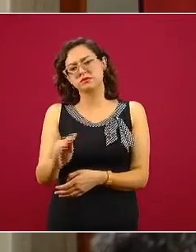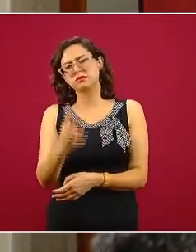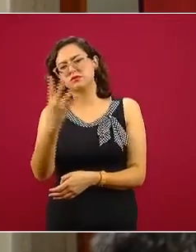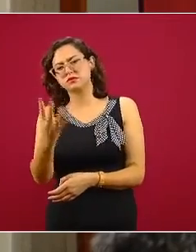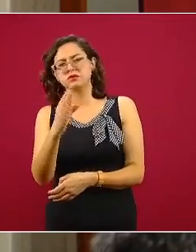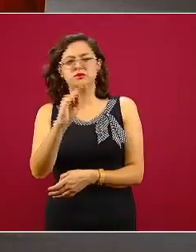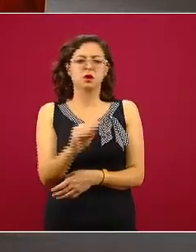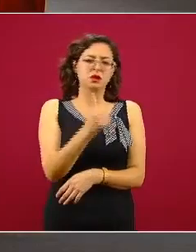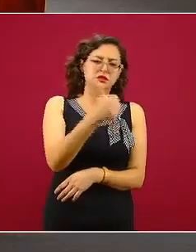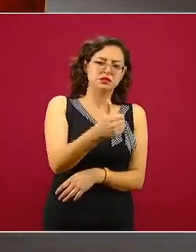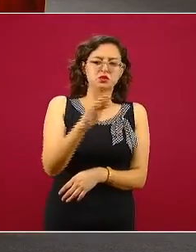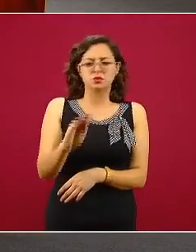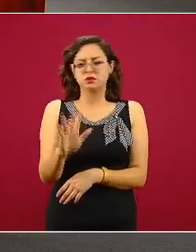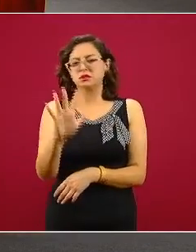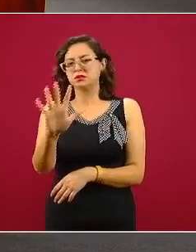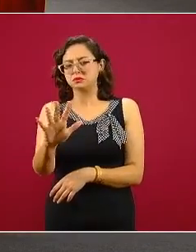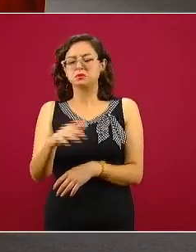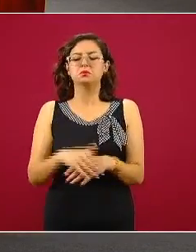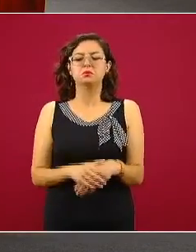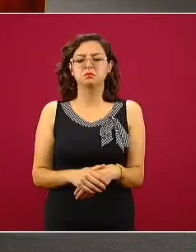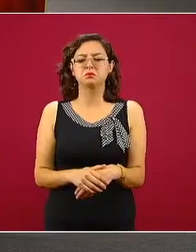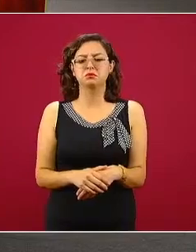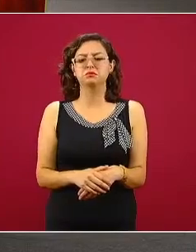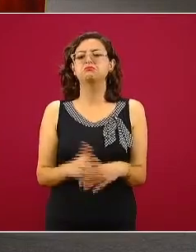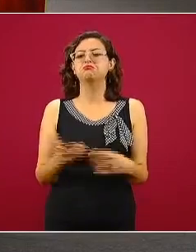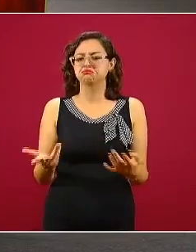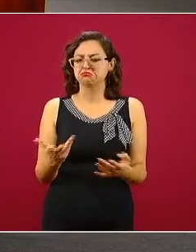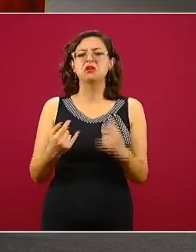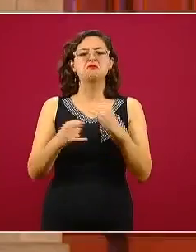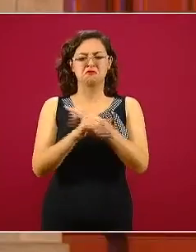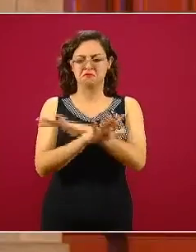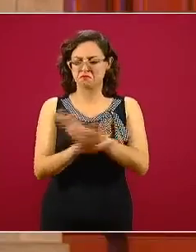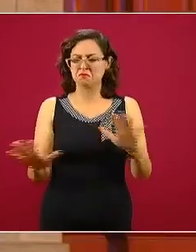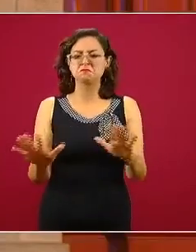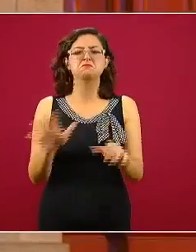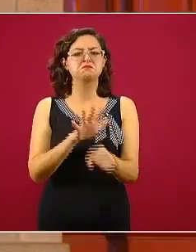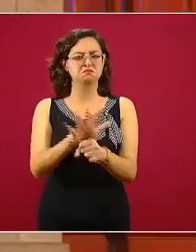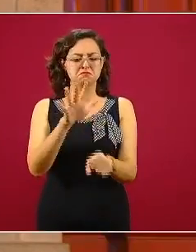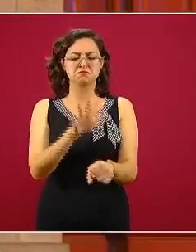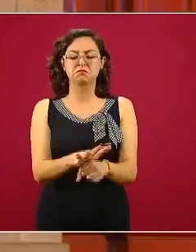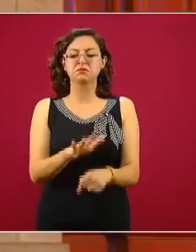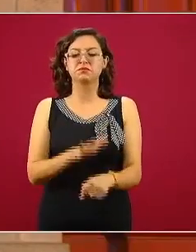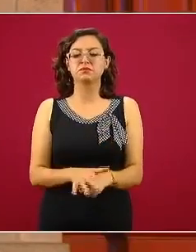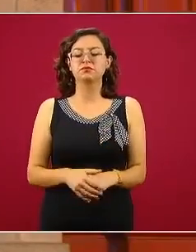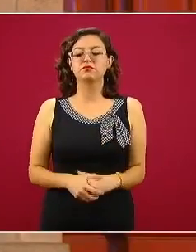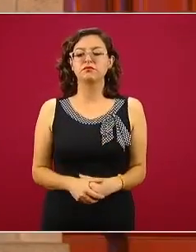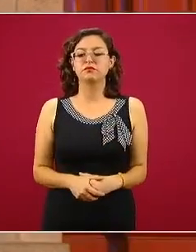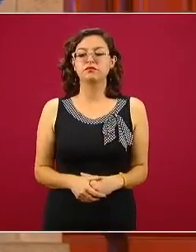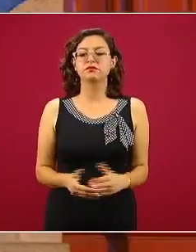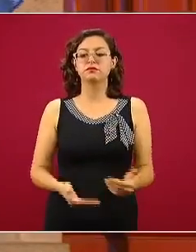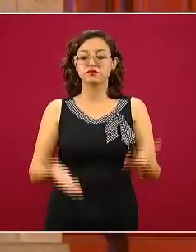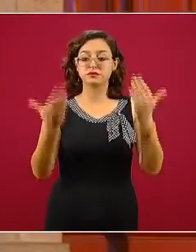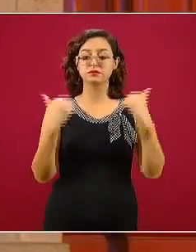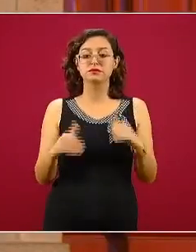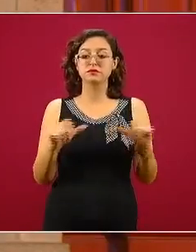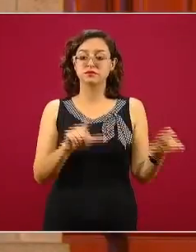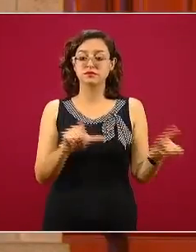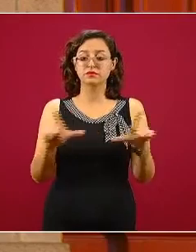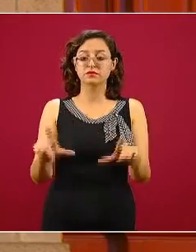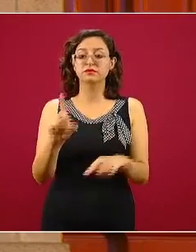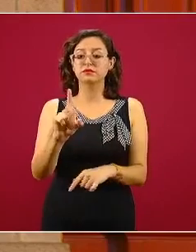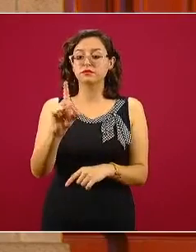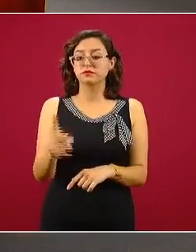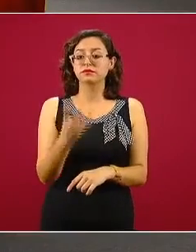95. Por lo tanto, tenemos buenos datos y bastante información. En la siguiente diapositiva veremos ese 34